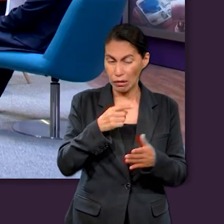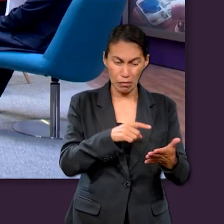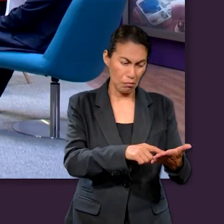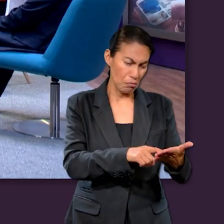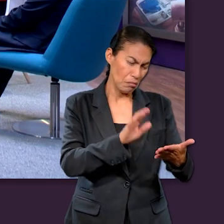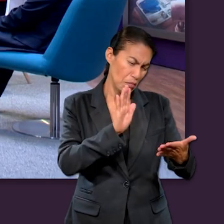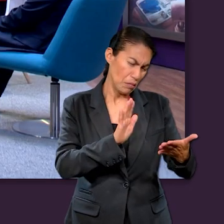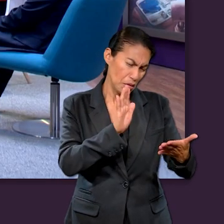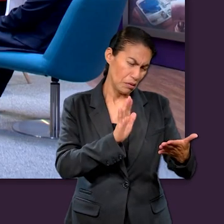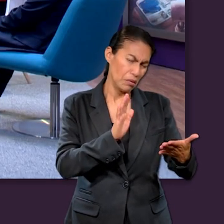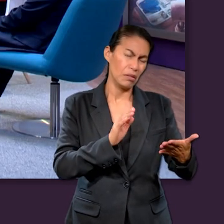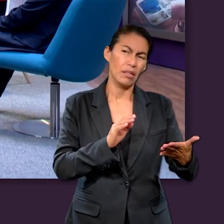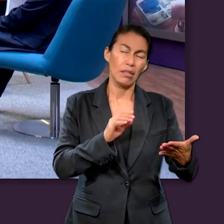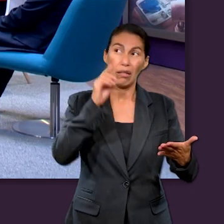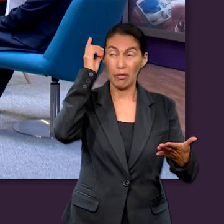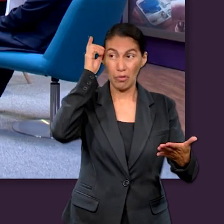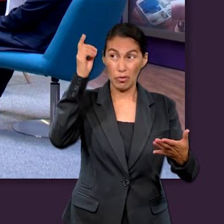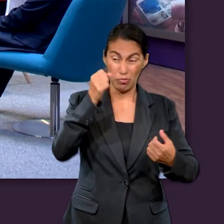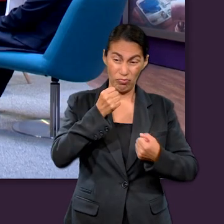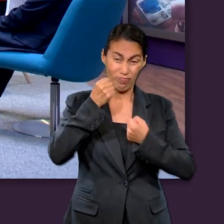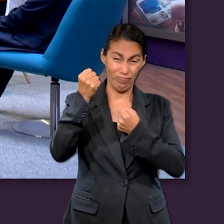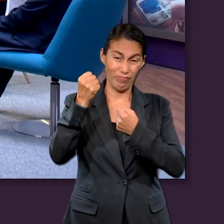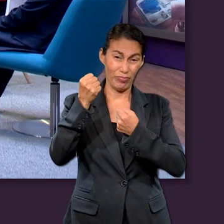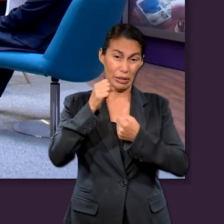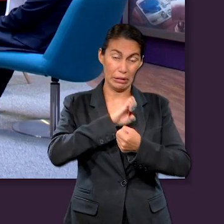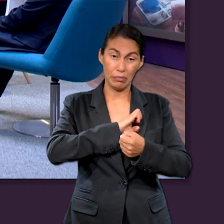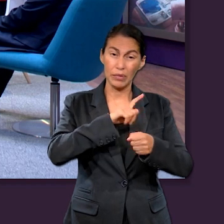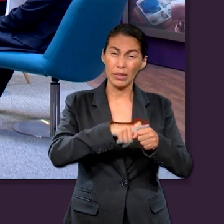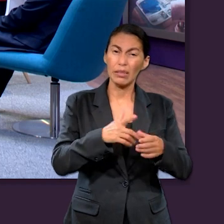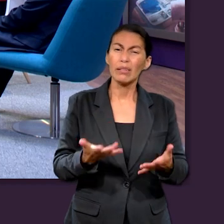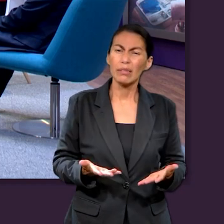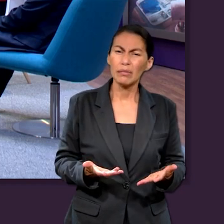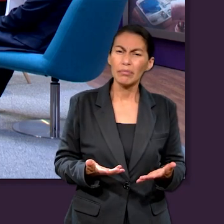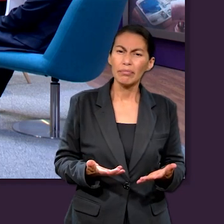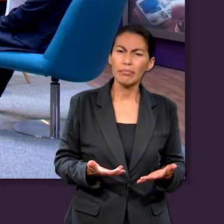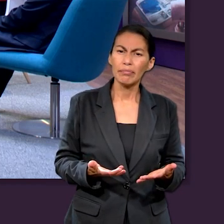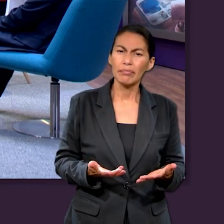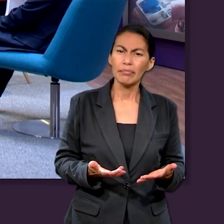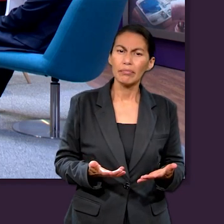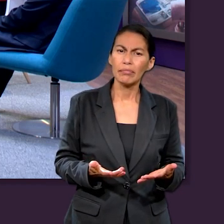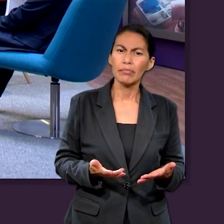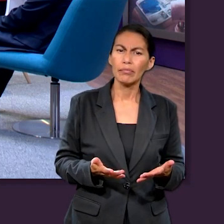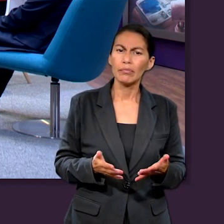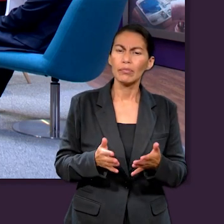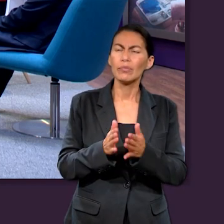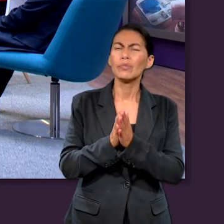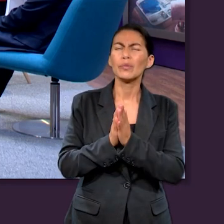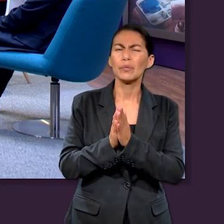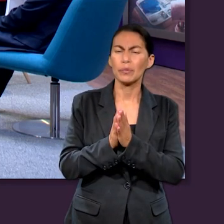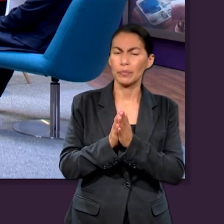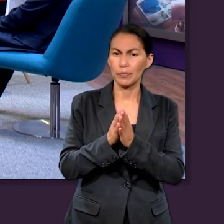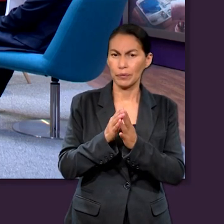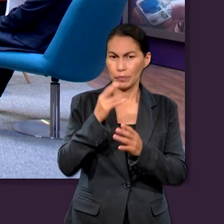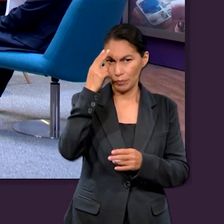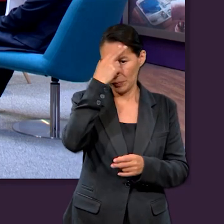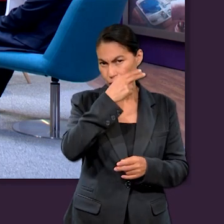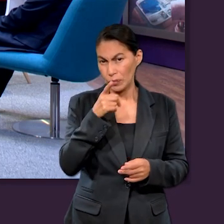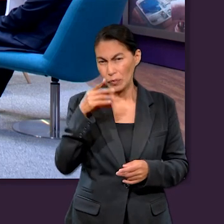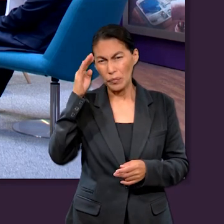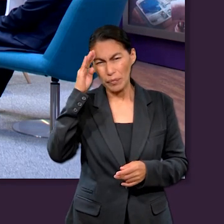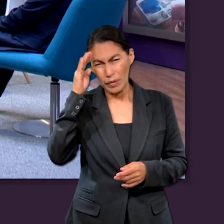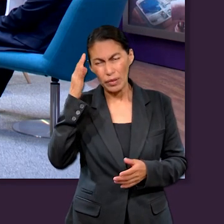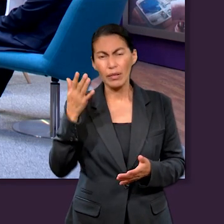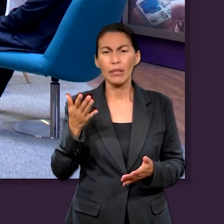David da a entender que Dios tiene un poder especial. Noemí, en tu opinión, ¿cómo